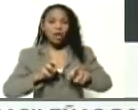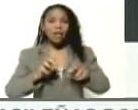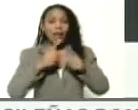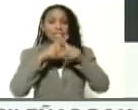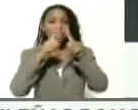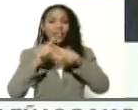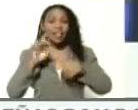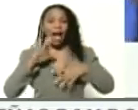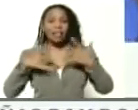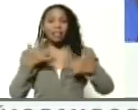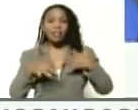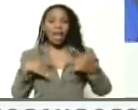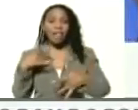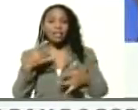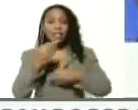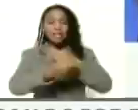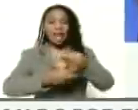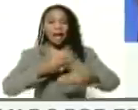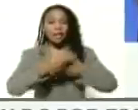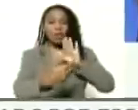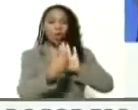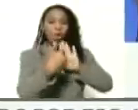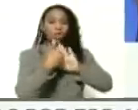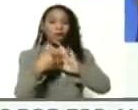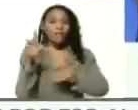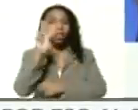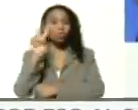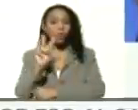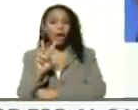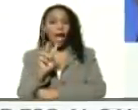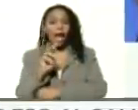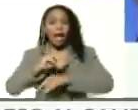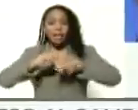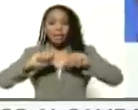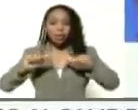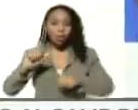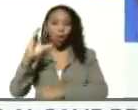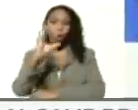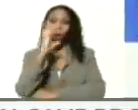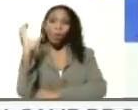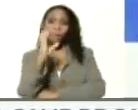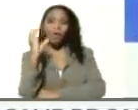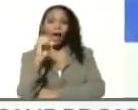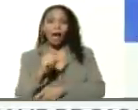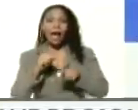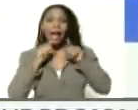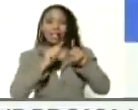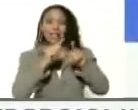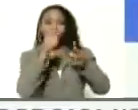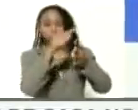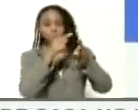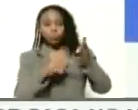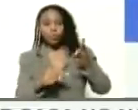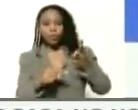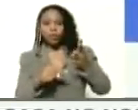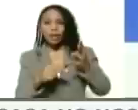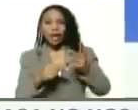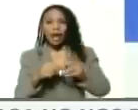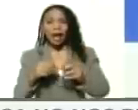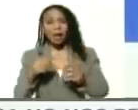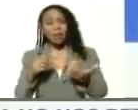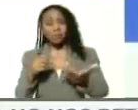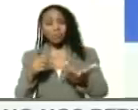acciones que se han fraguado contra Venezuela en territorio colombiano. Entre ellas, el magnicidio